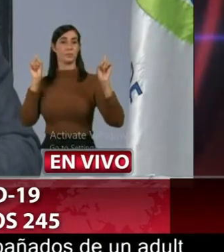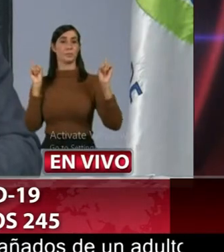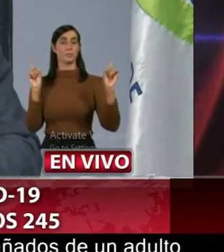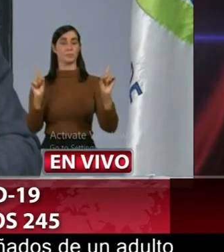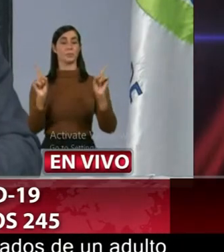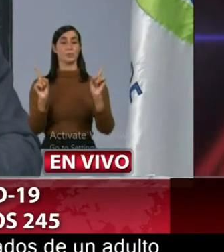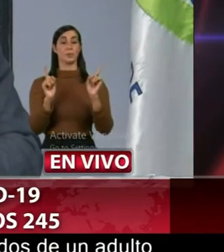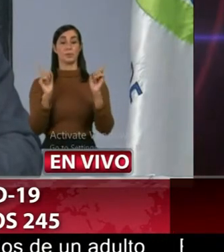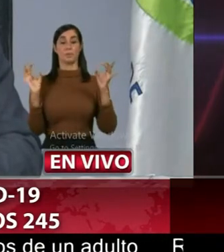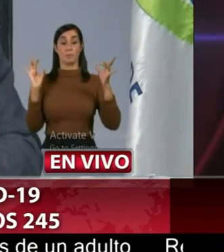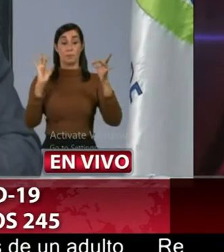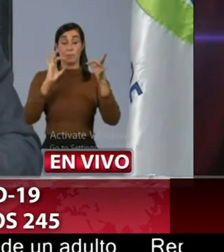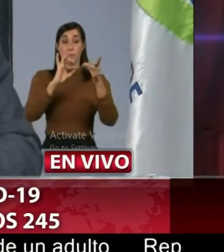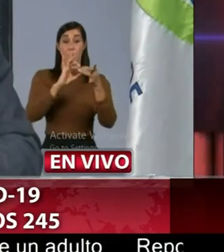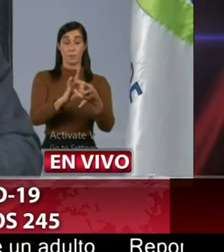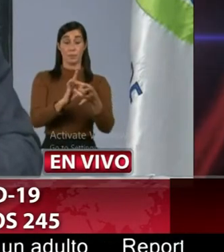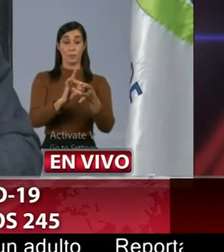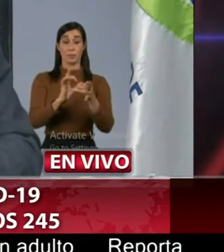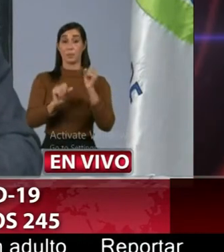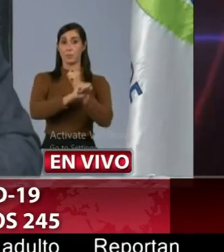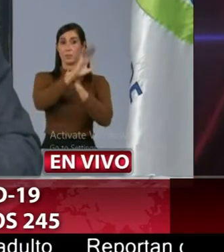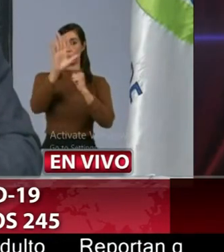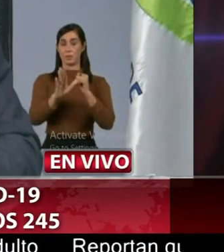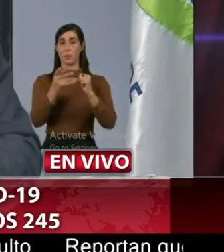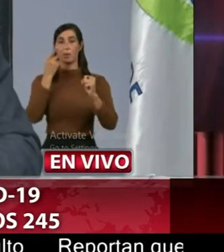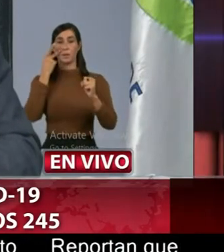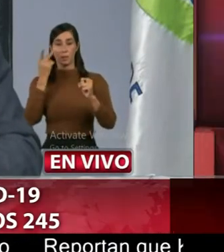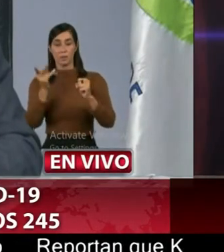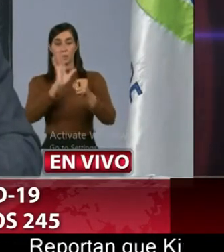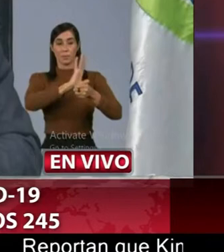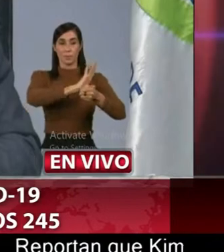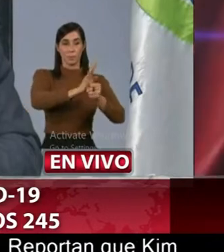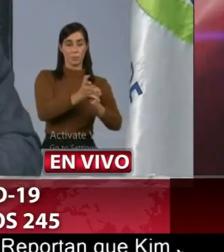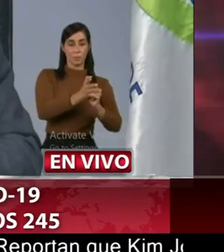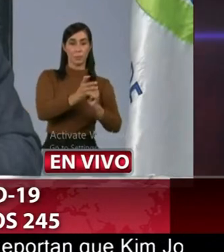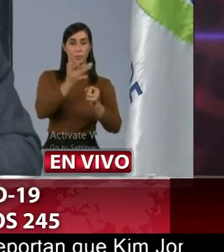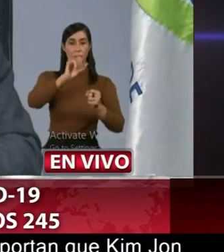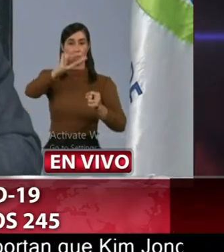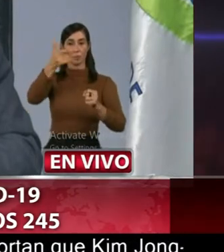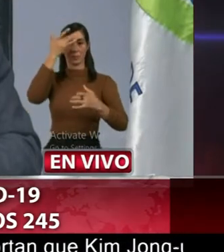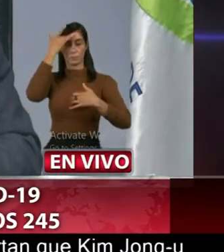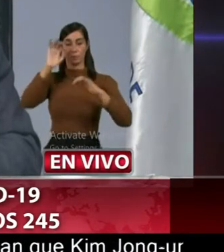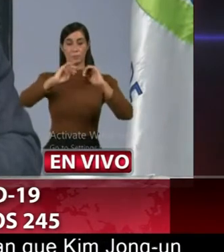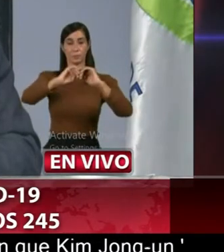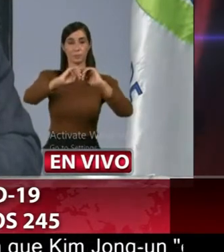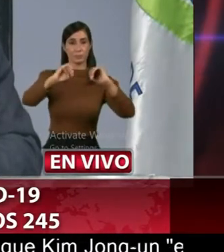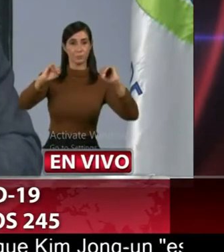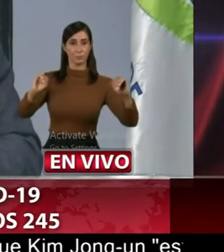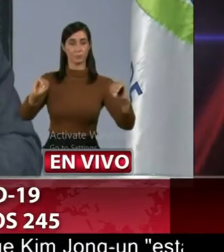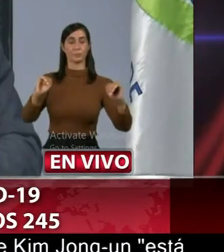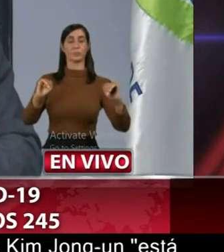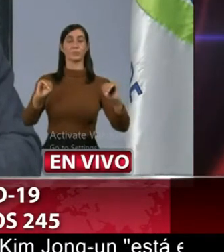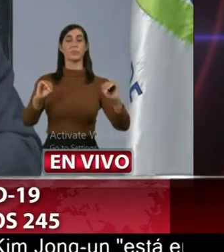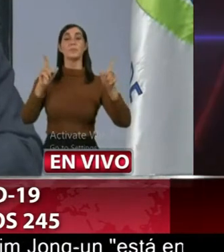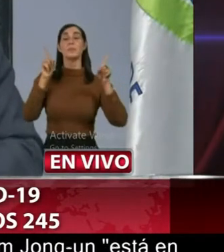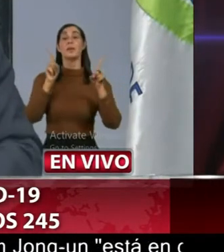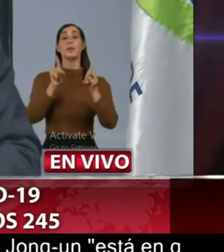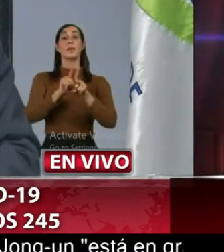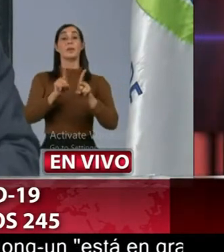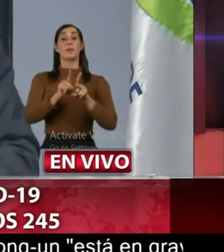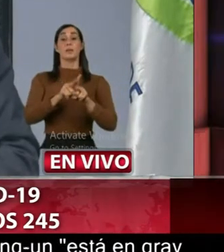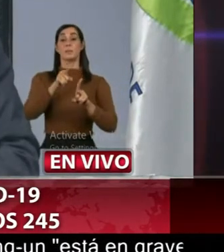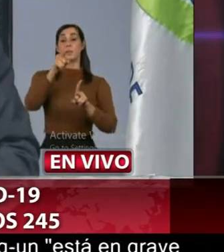muestran vínculos claros con el coronavirus igualmente aquellas personas